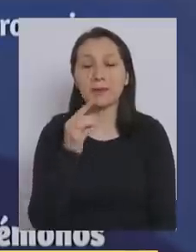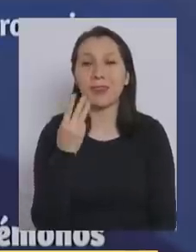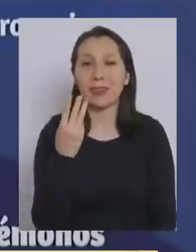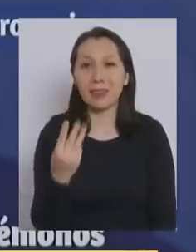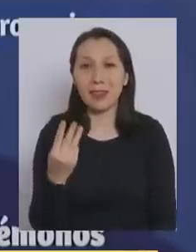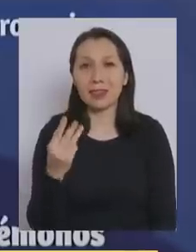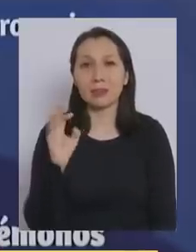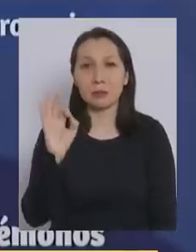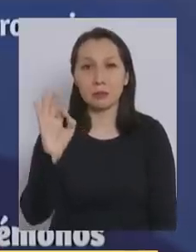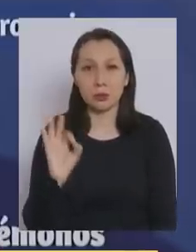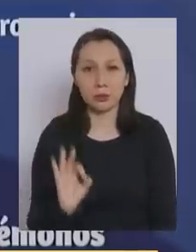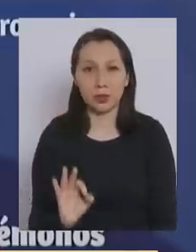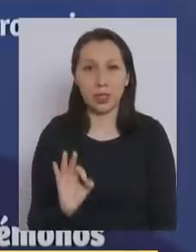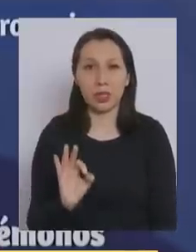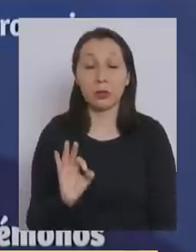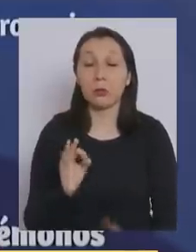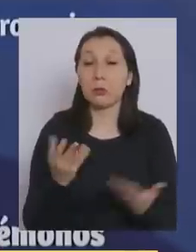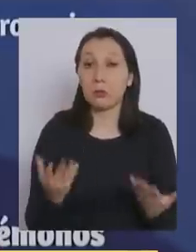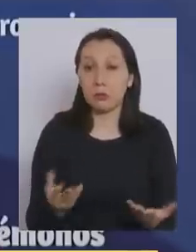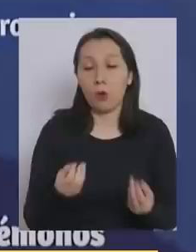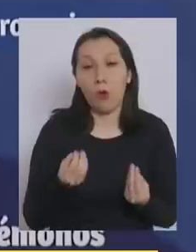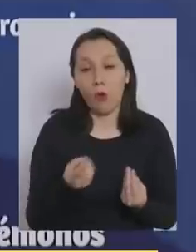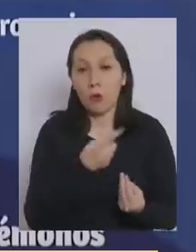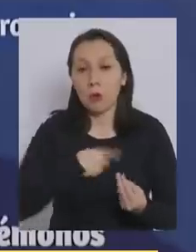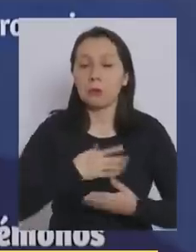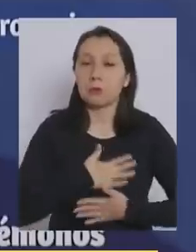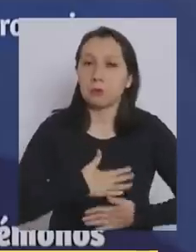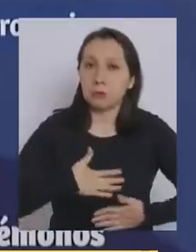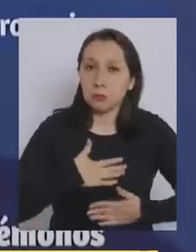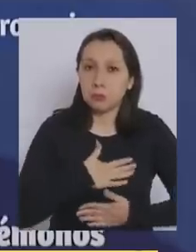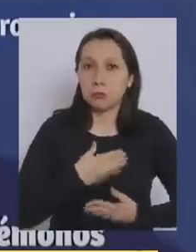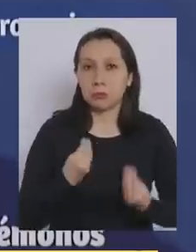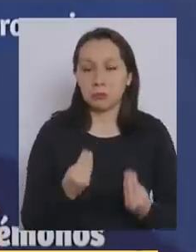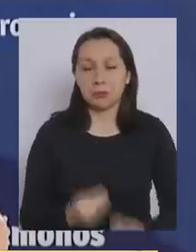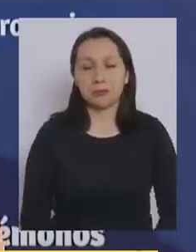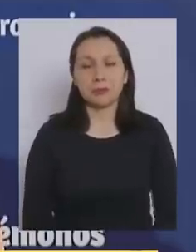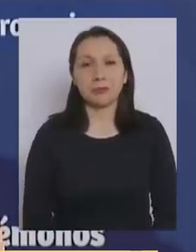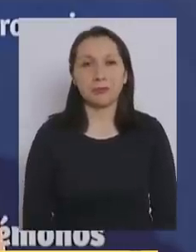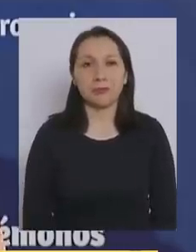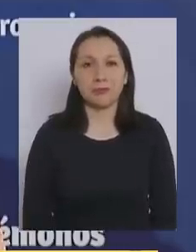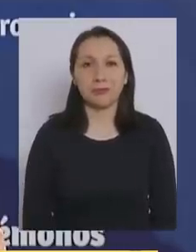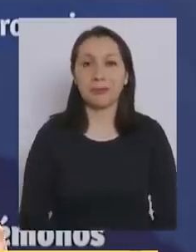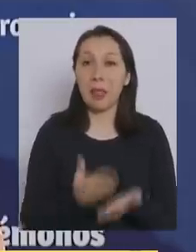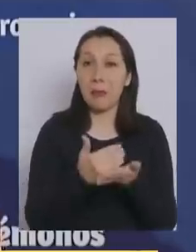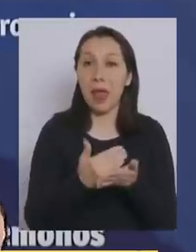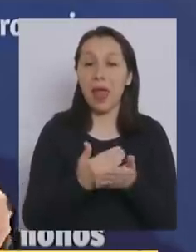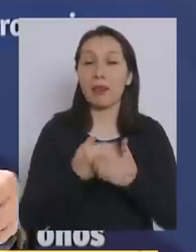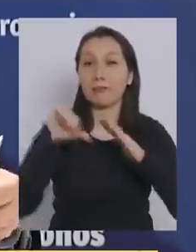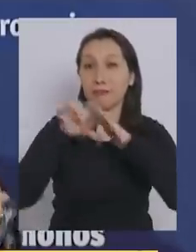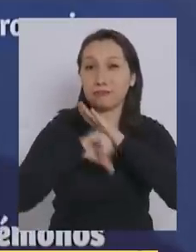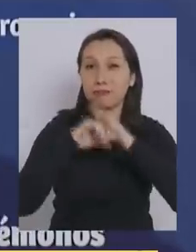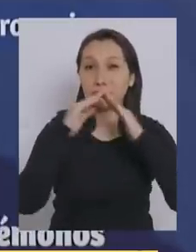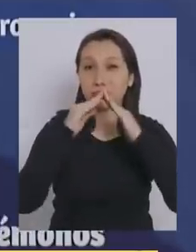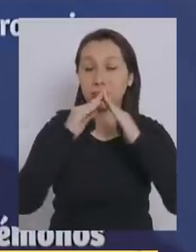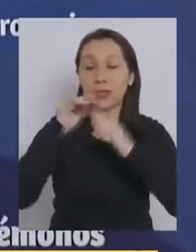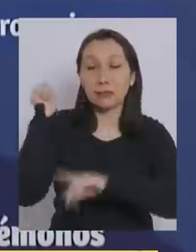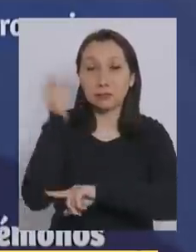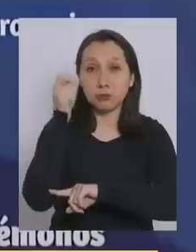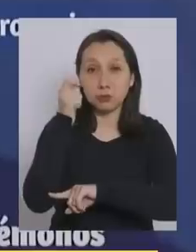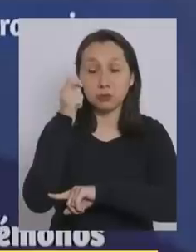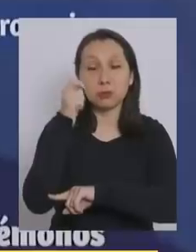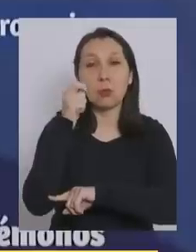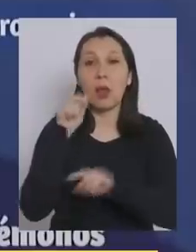un tres por ciento, lo cual obviamente nos tiene muy muy contentos. El plan Fondeate en Casa funcionó